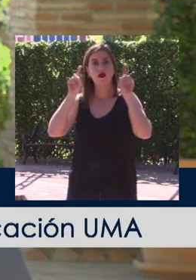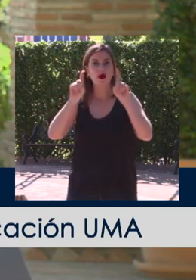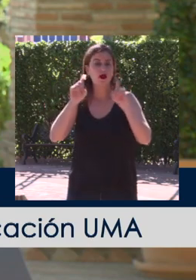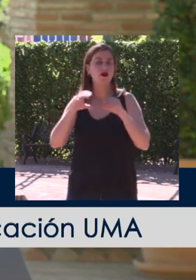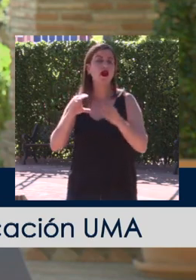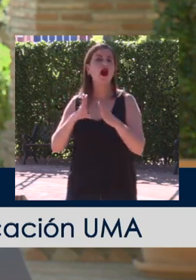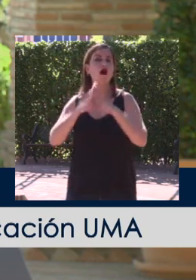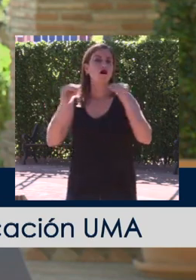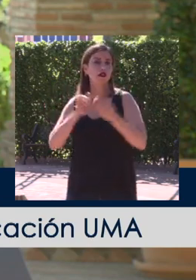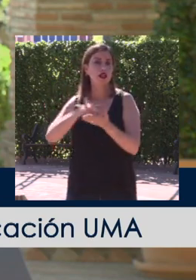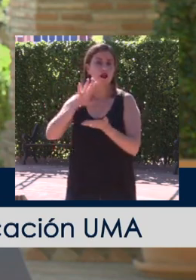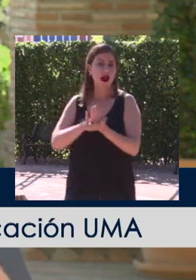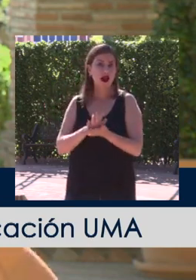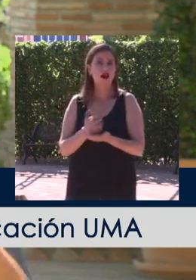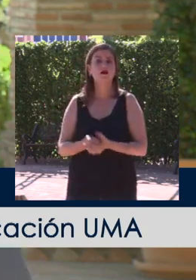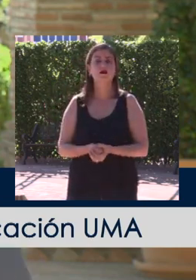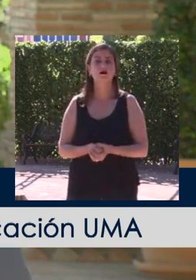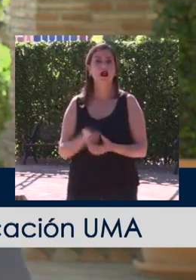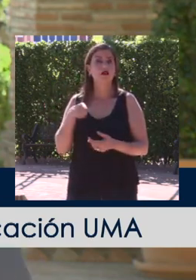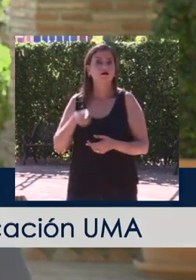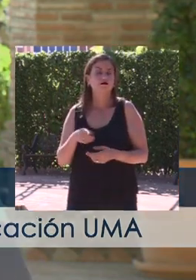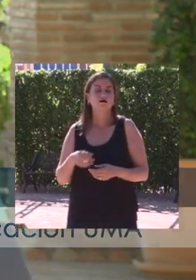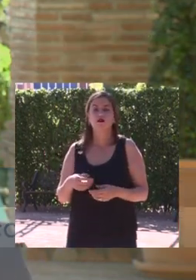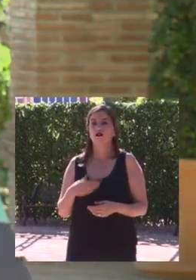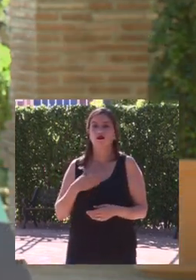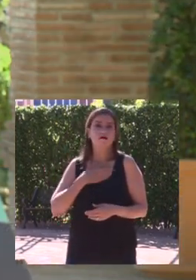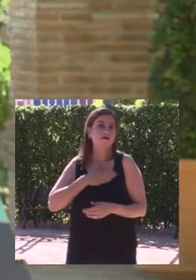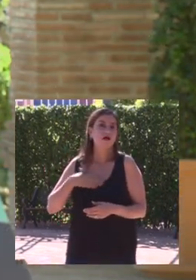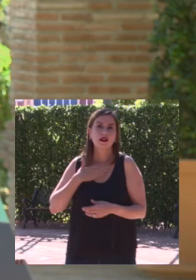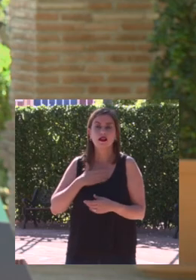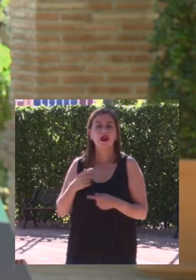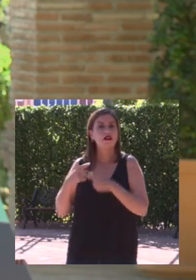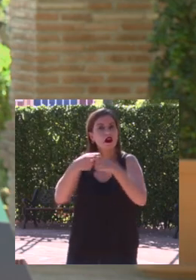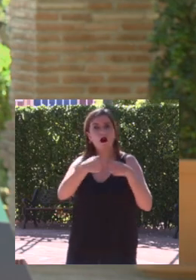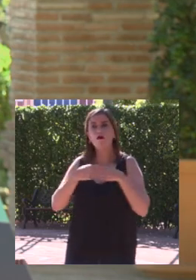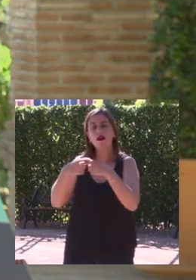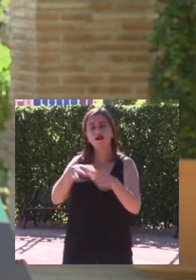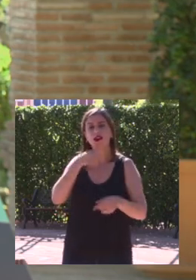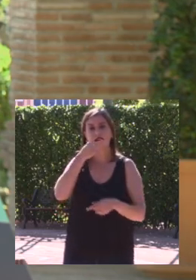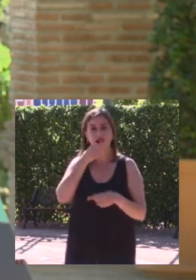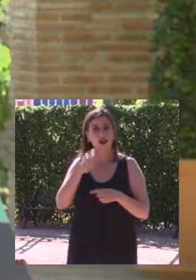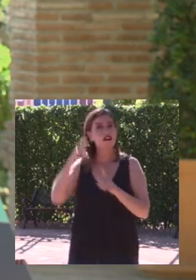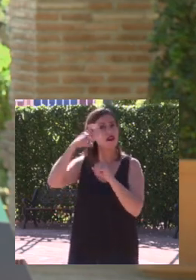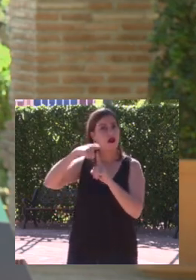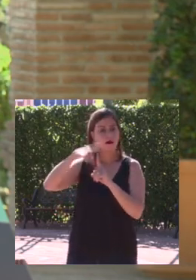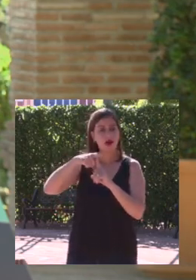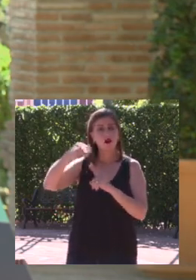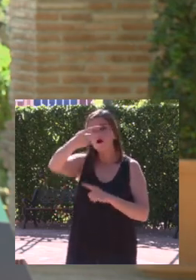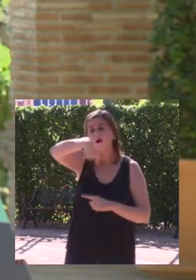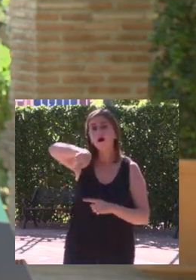de la Málaga y tengo el placer de compartir esta tarde del mes de mayo con todos ustedes,